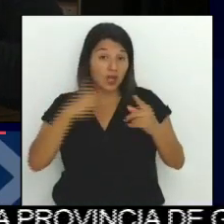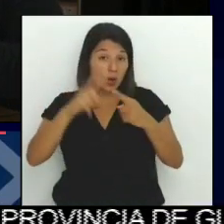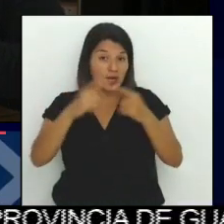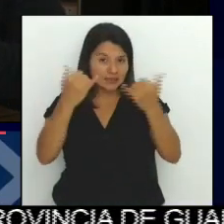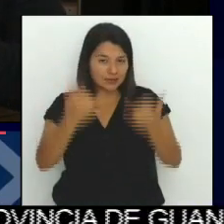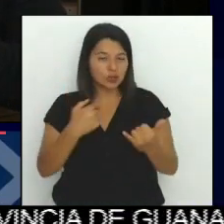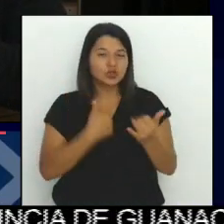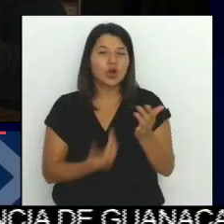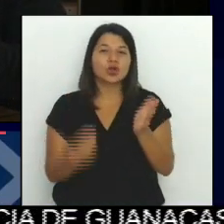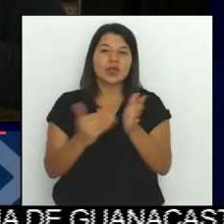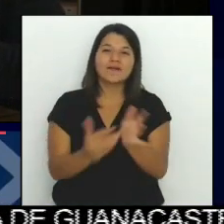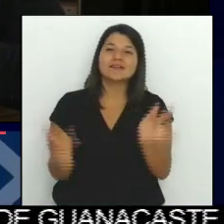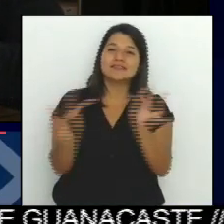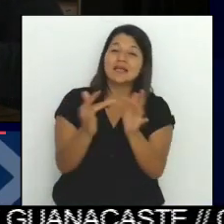principal donde tiene más noticias. Buenas noches. noches.